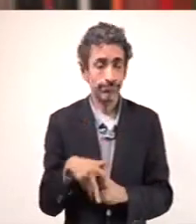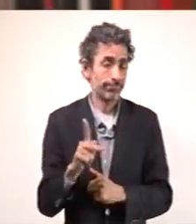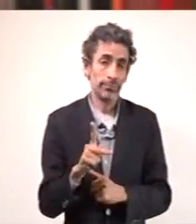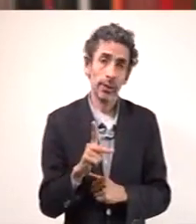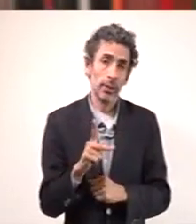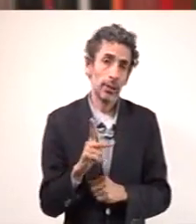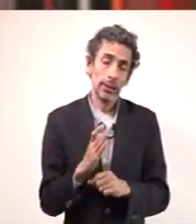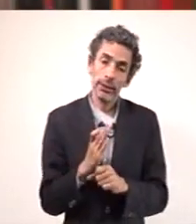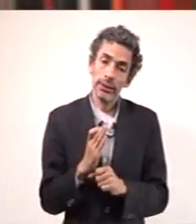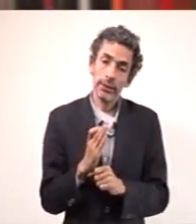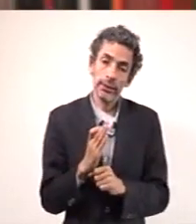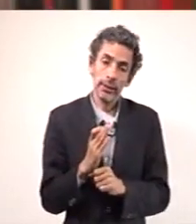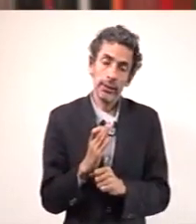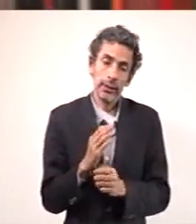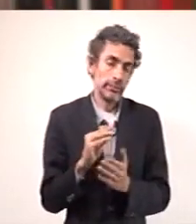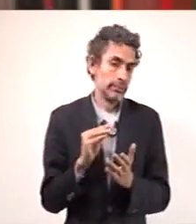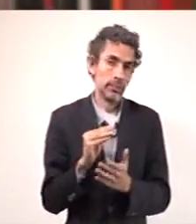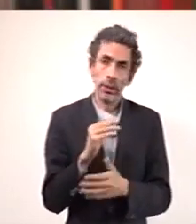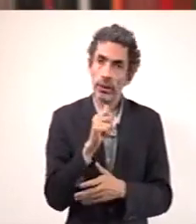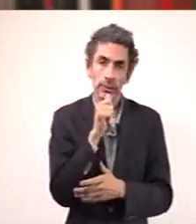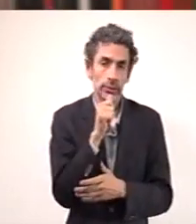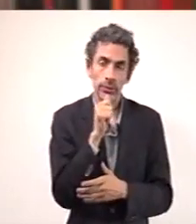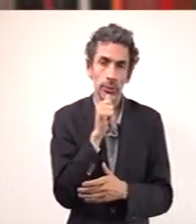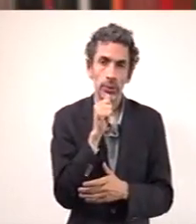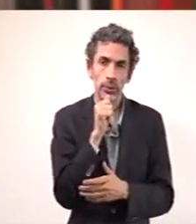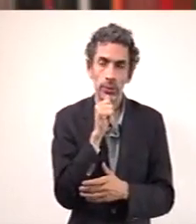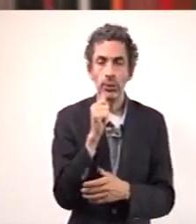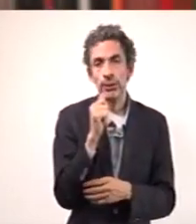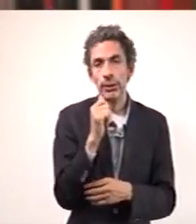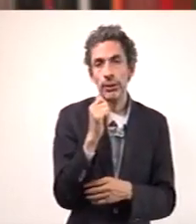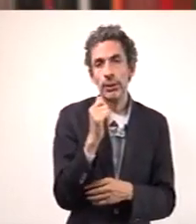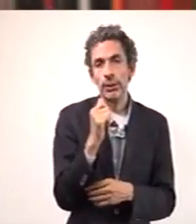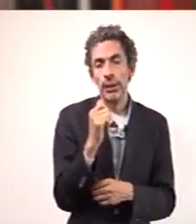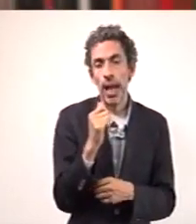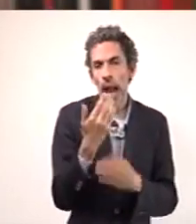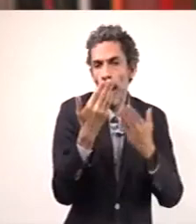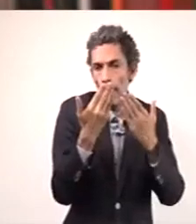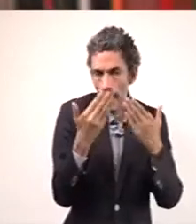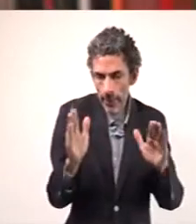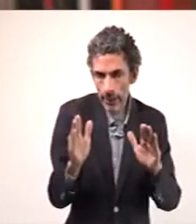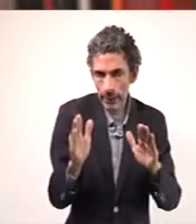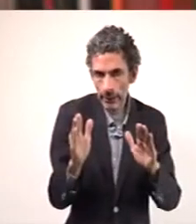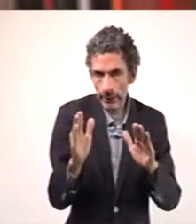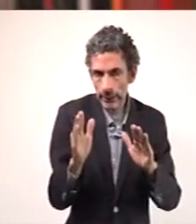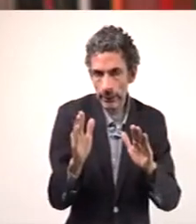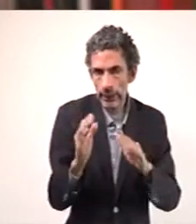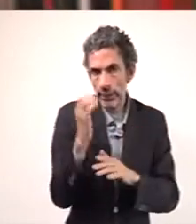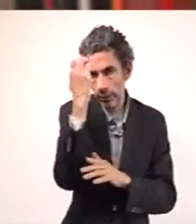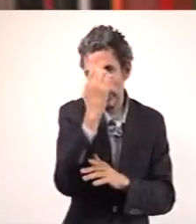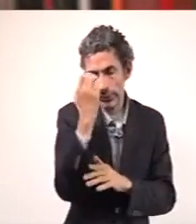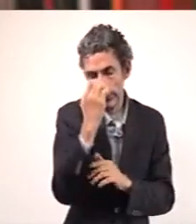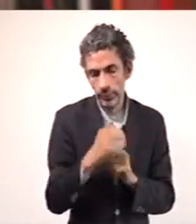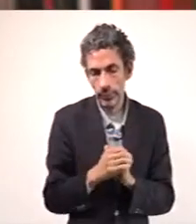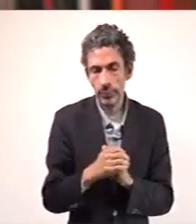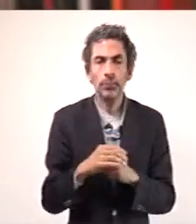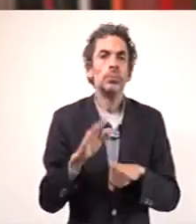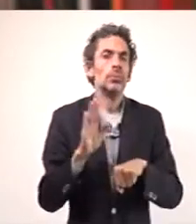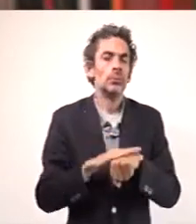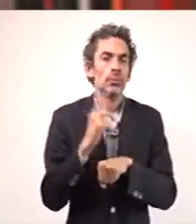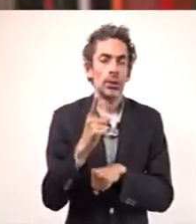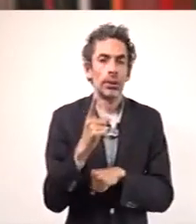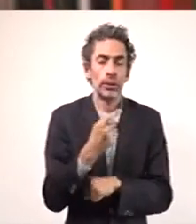Desafortunadamente, aún no podemos abrir las escuelas, porque esto significaría poner en riesgo la salud de todos.